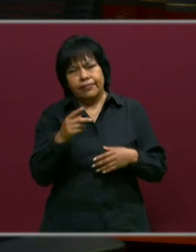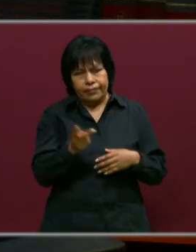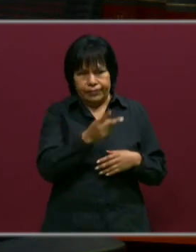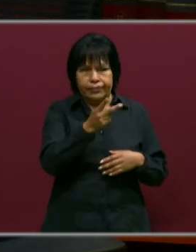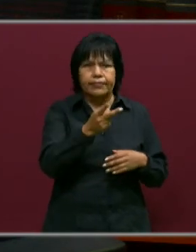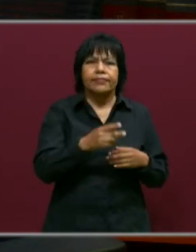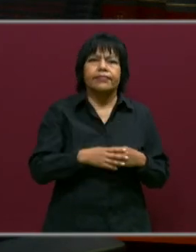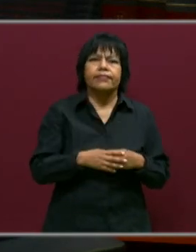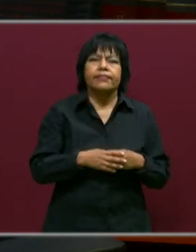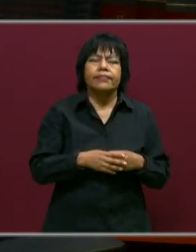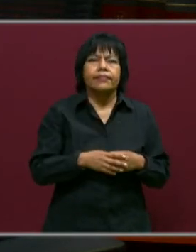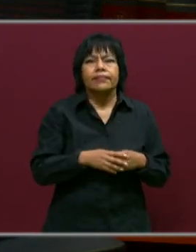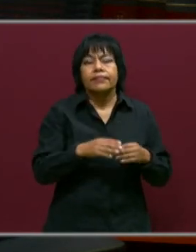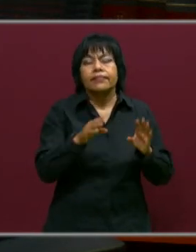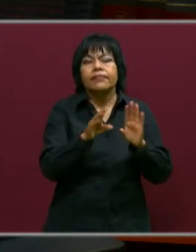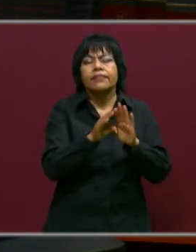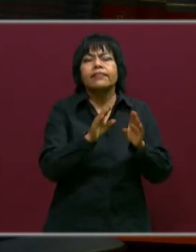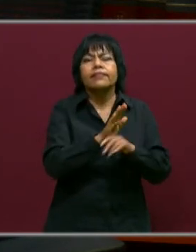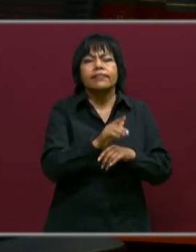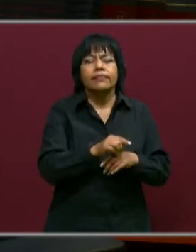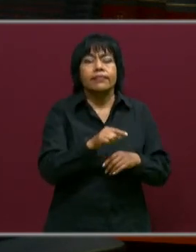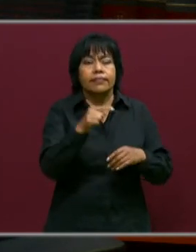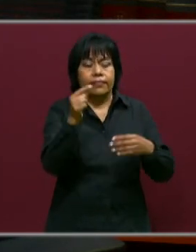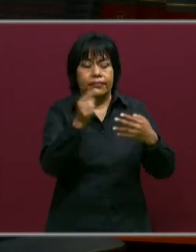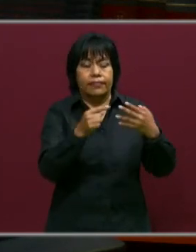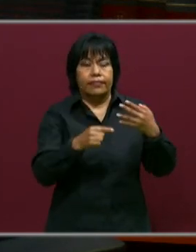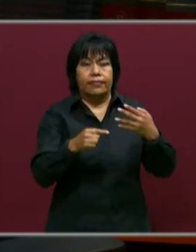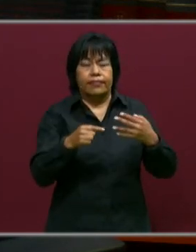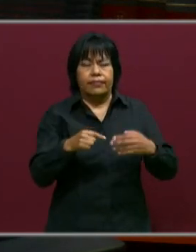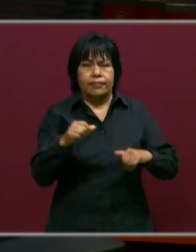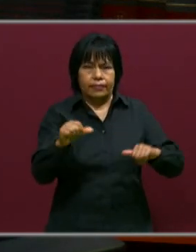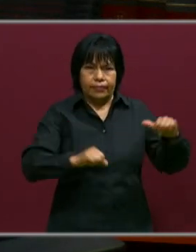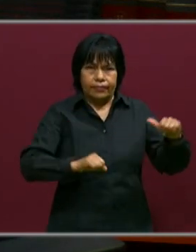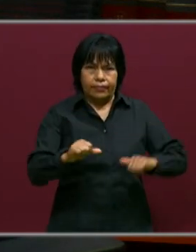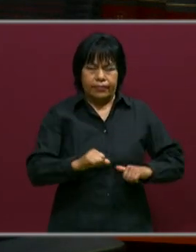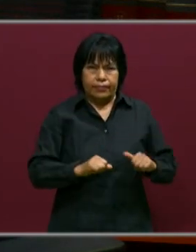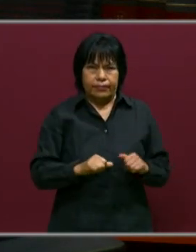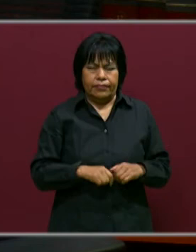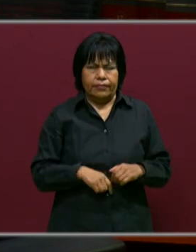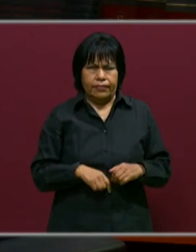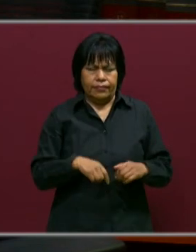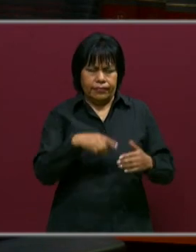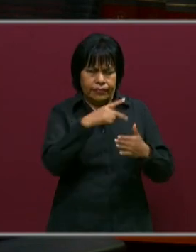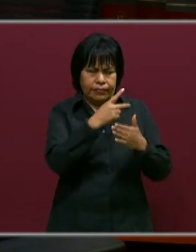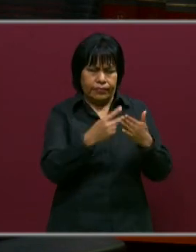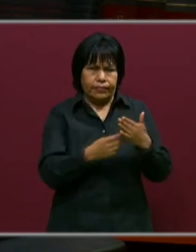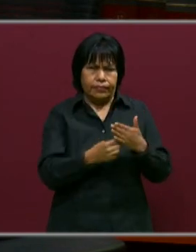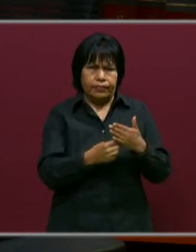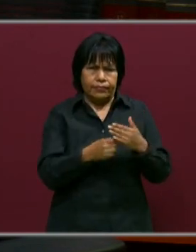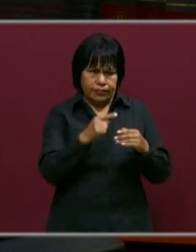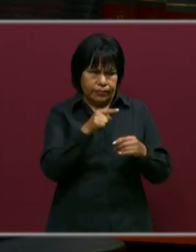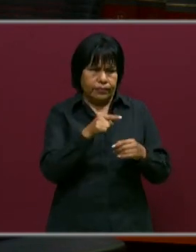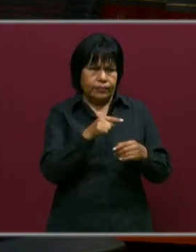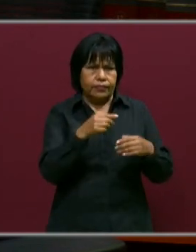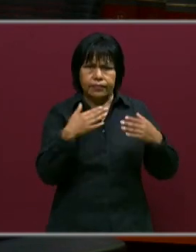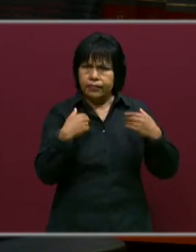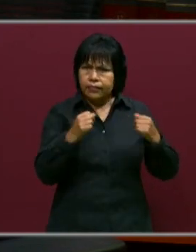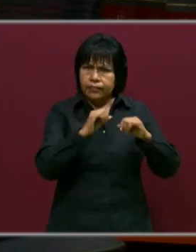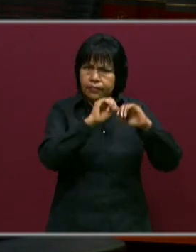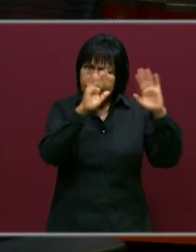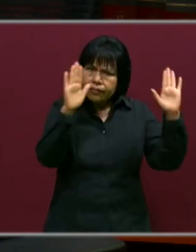como estas. Las actividades que fueron programadas fueron accesibles para los niños